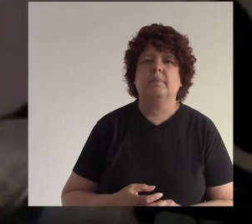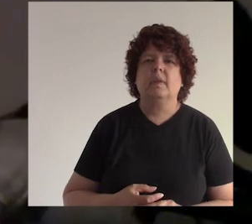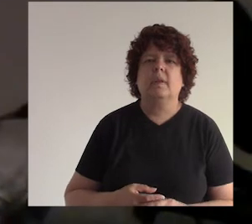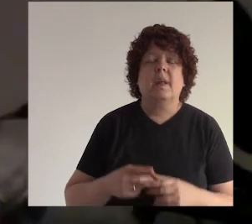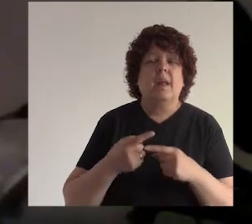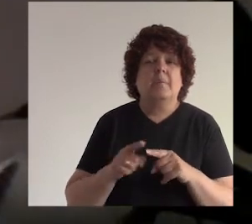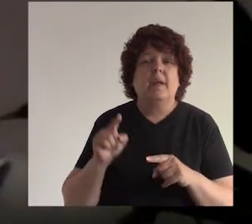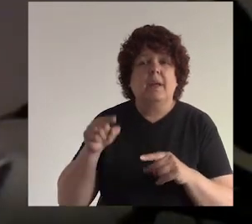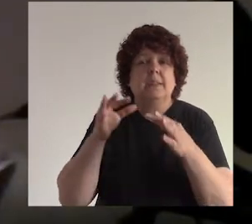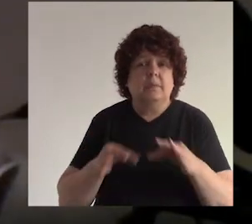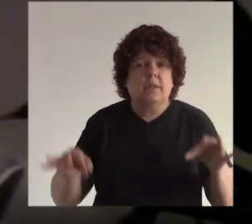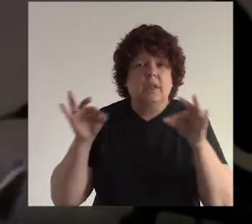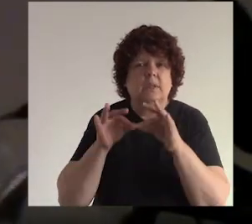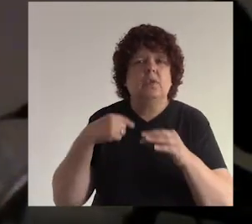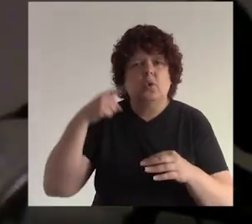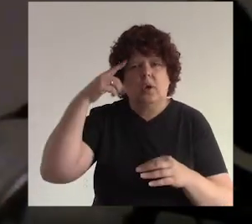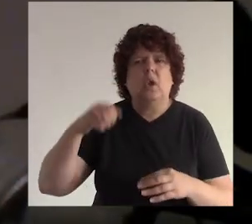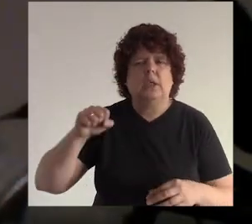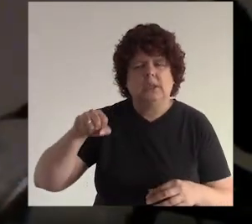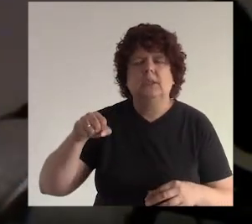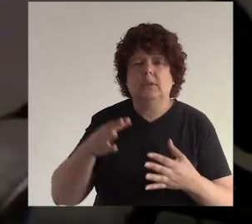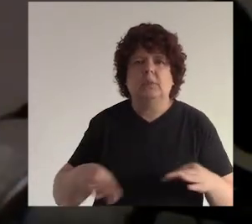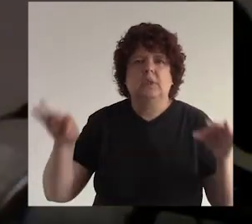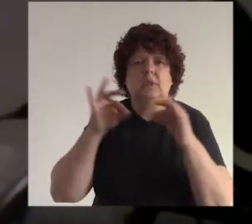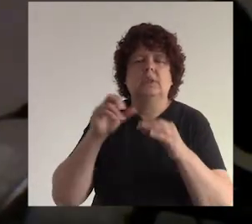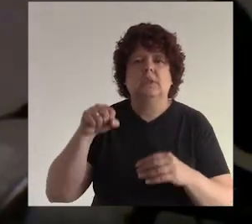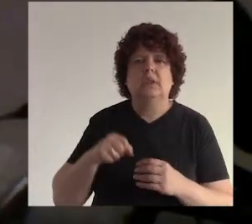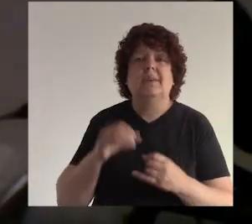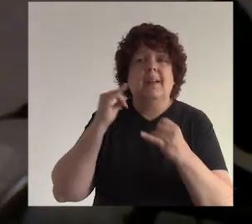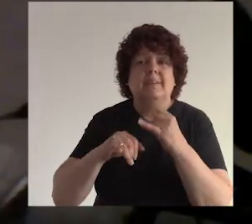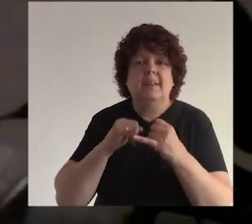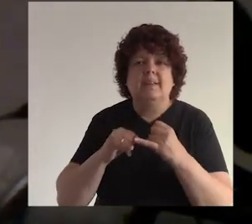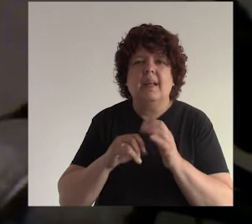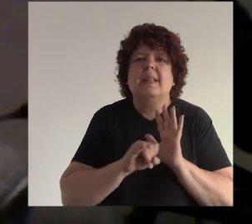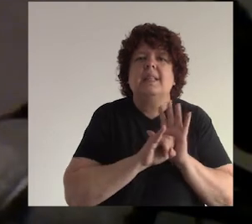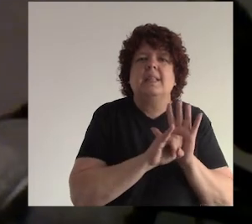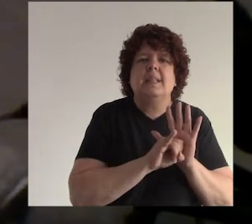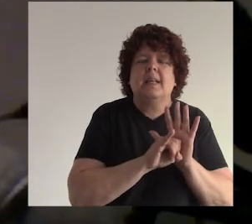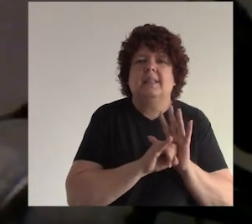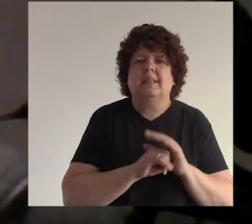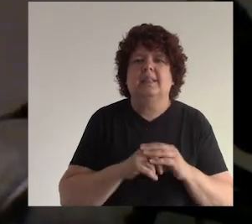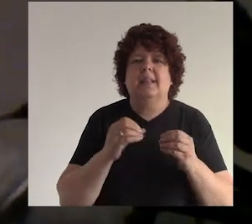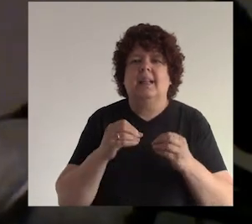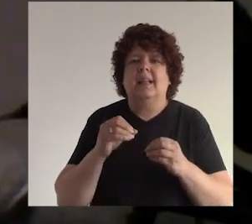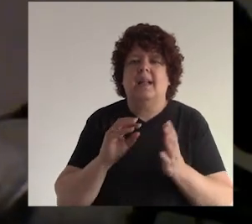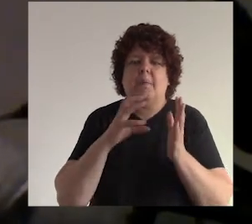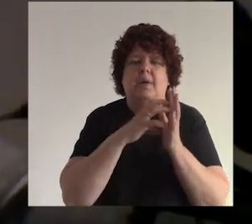definitivamente sí pero que es importante yo creo que sí es importante porque finalmente es la identidad de la marca